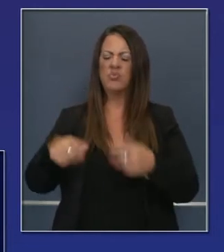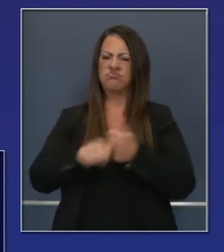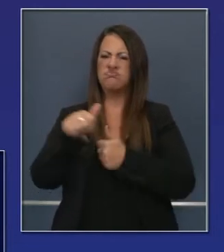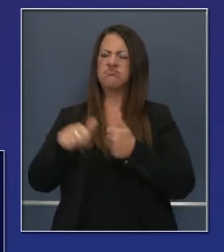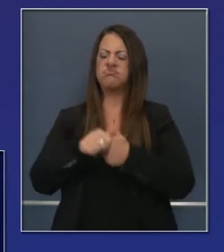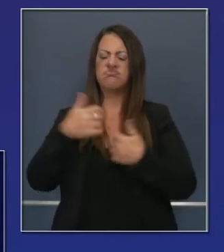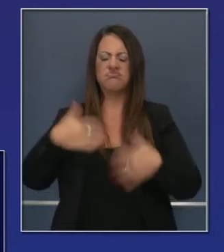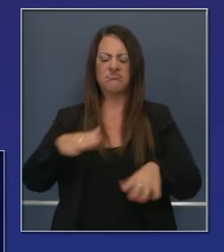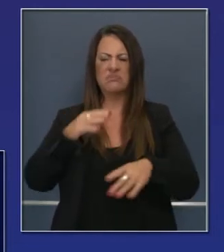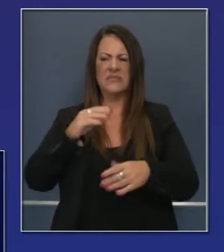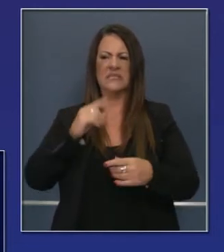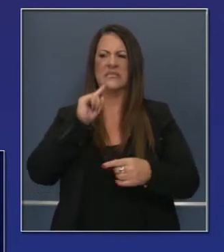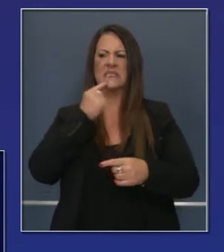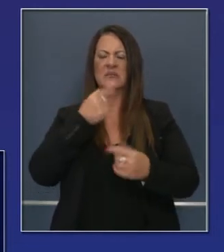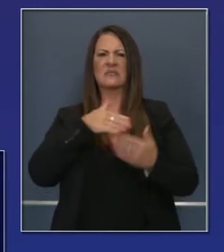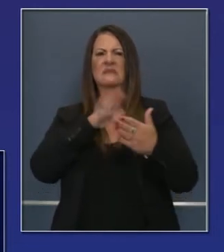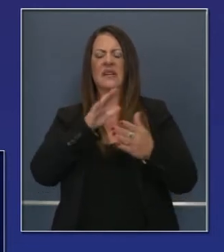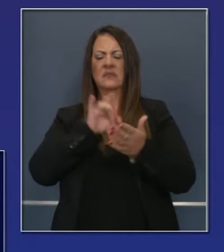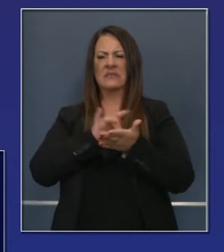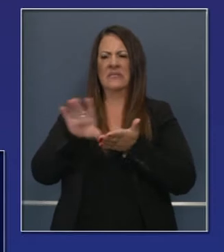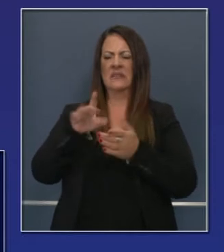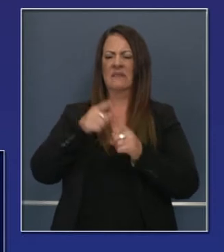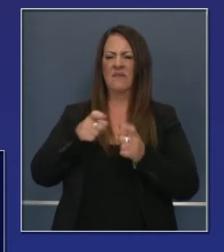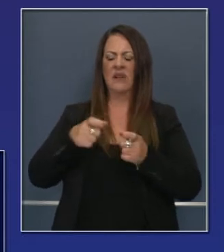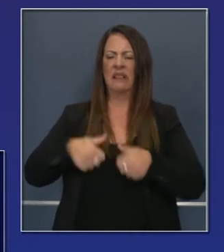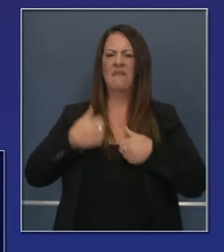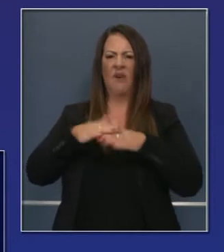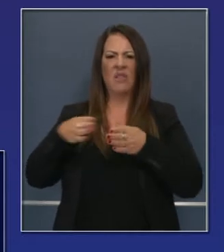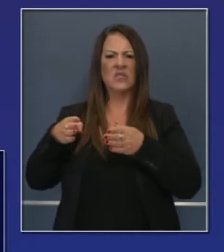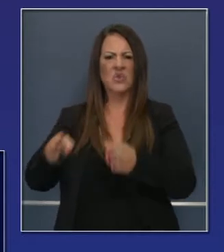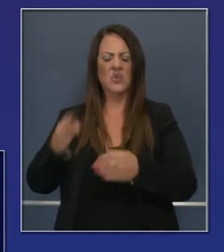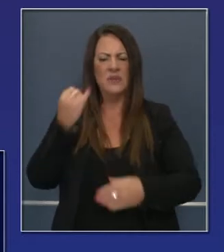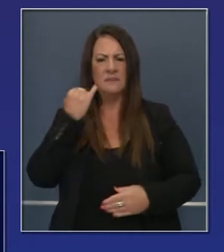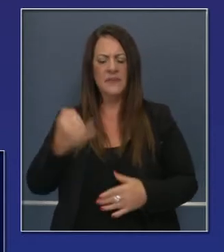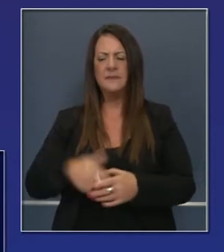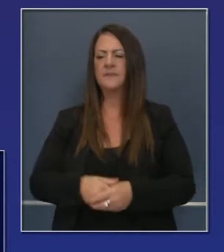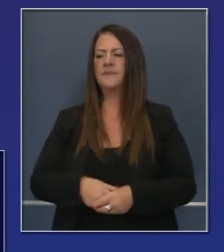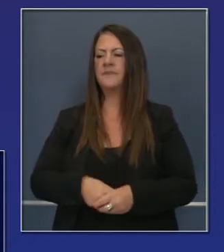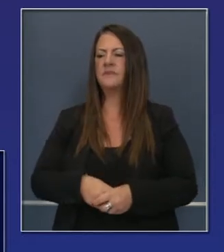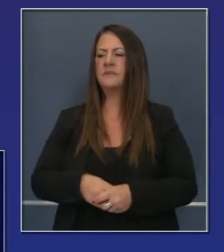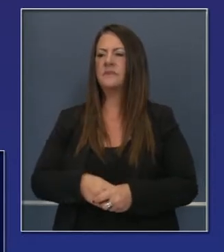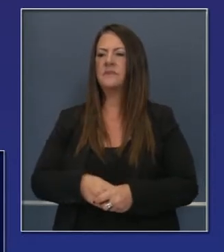vulnerables de ser desalojadas y de estar en la calle.